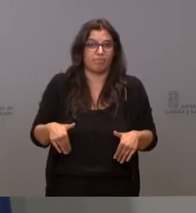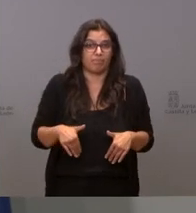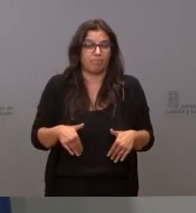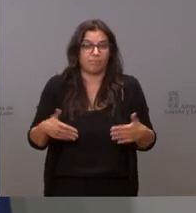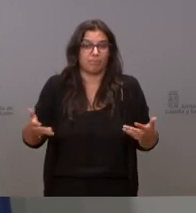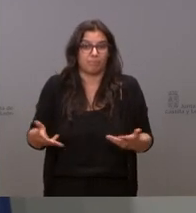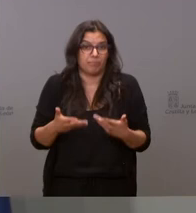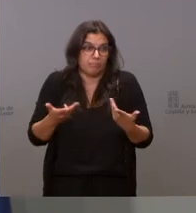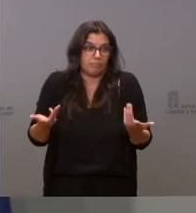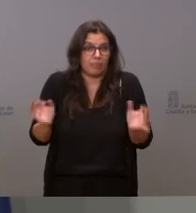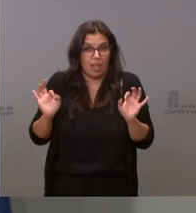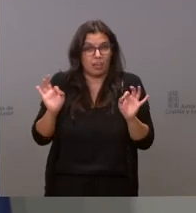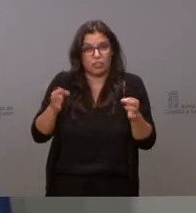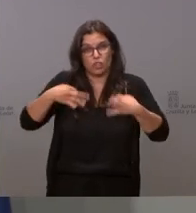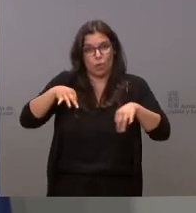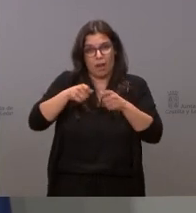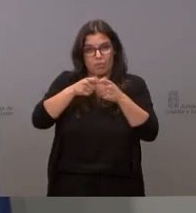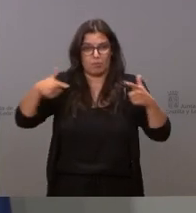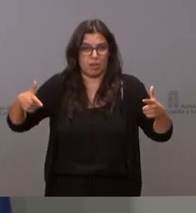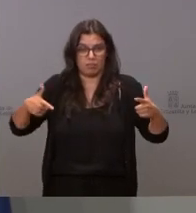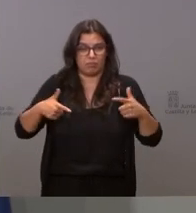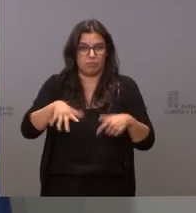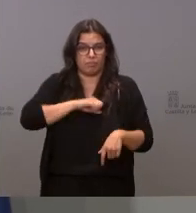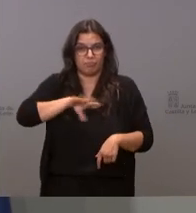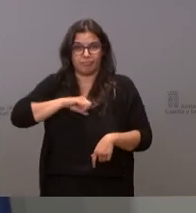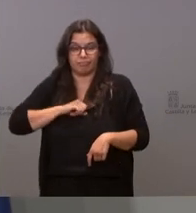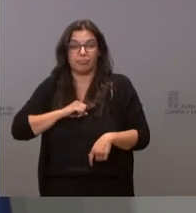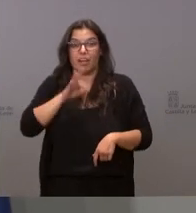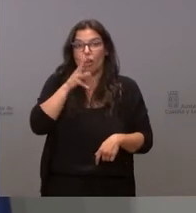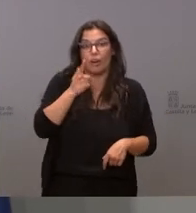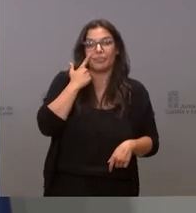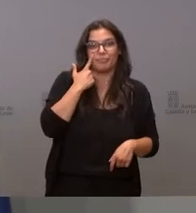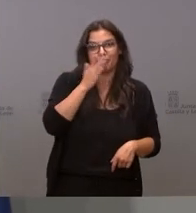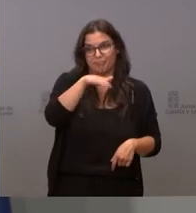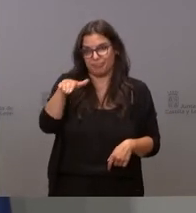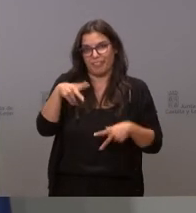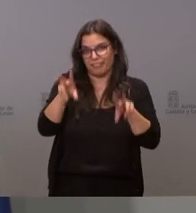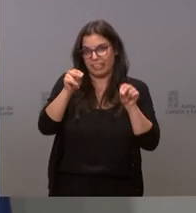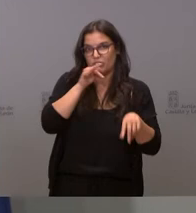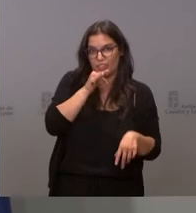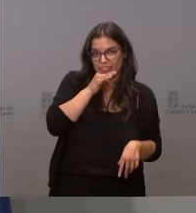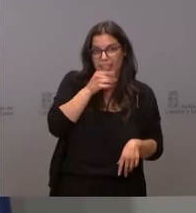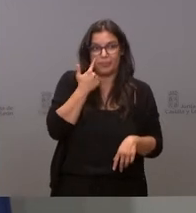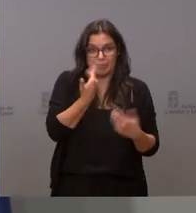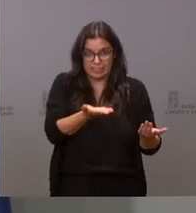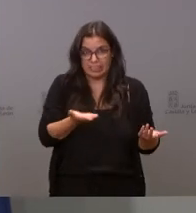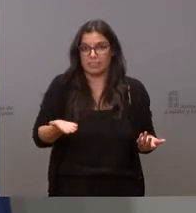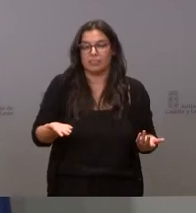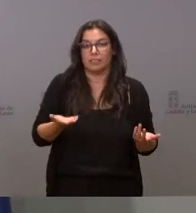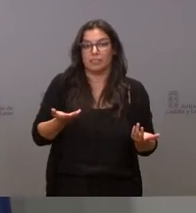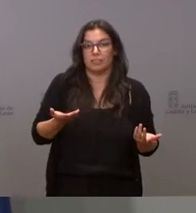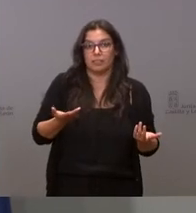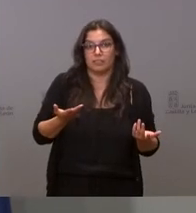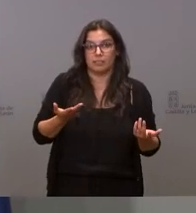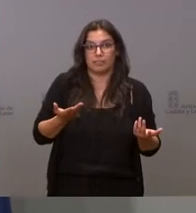pues estas cosas es normal que pasen ahora lo que hay que hacer es decir a la gente pues mire esto no ha pasado ya estamos viendo que no ha pasado no está pasando